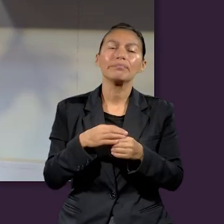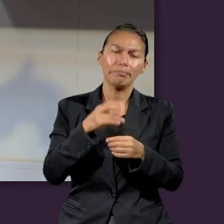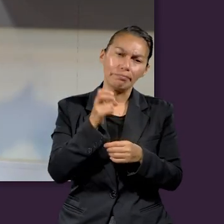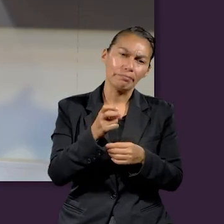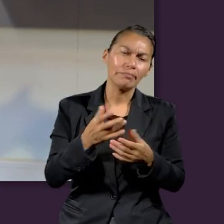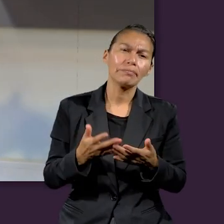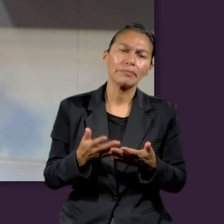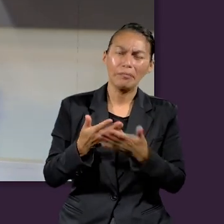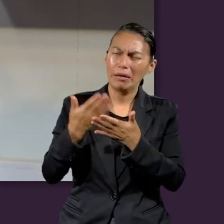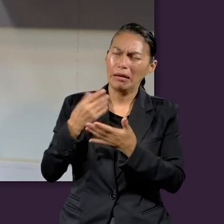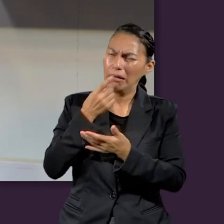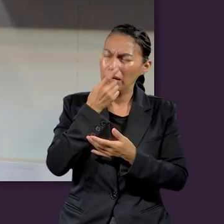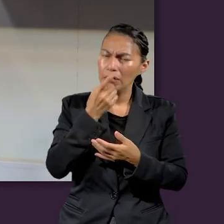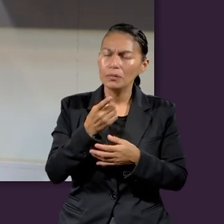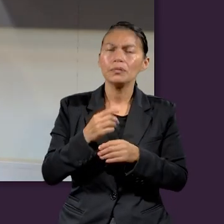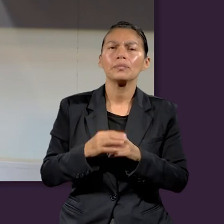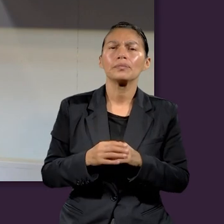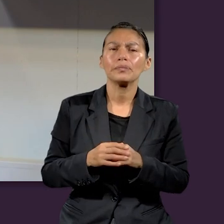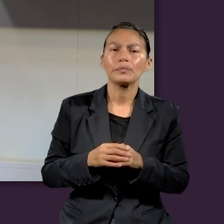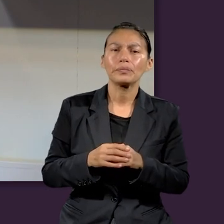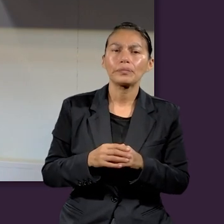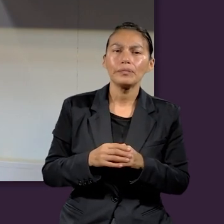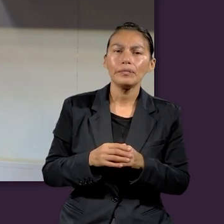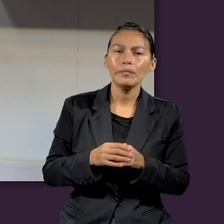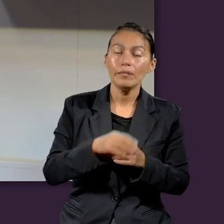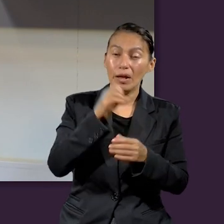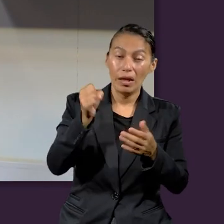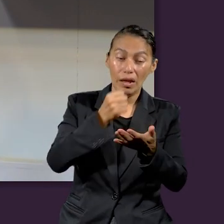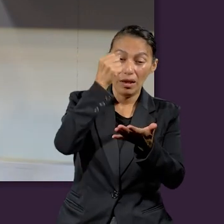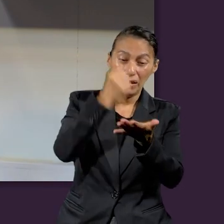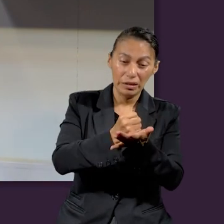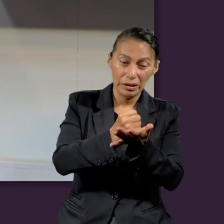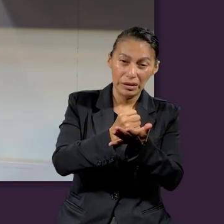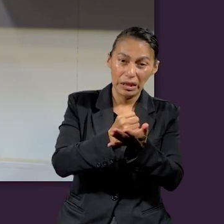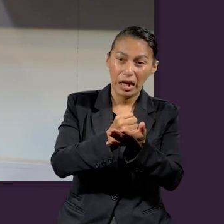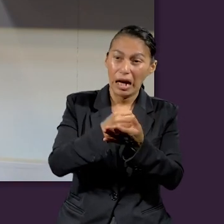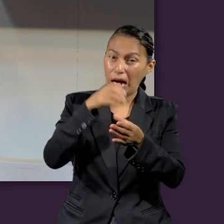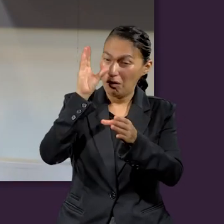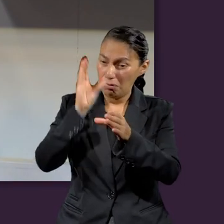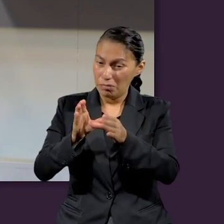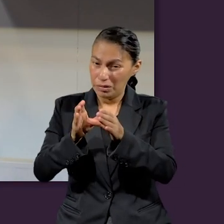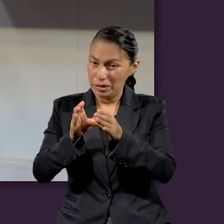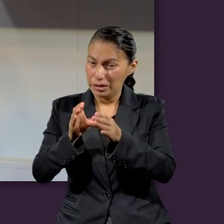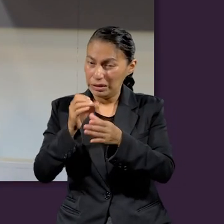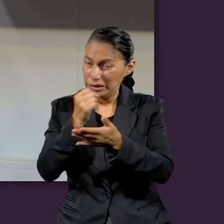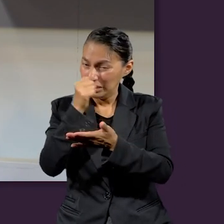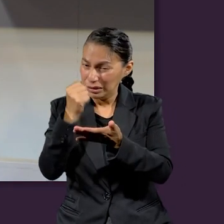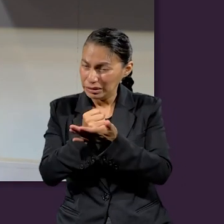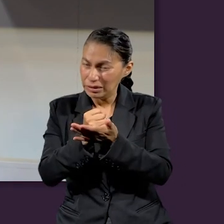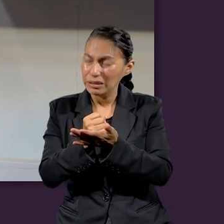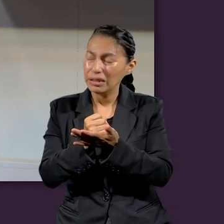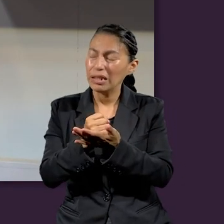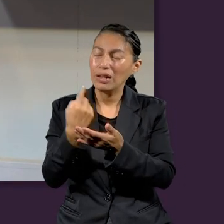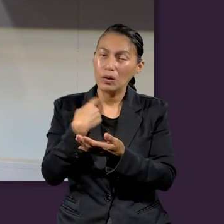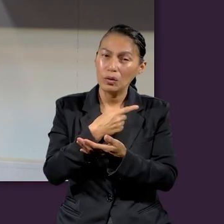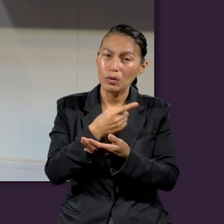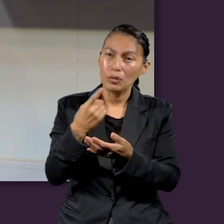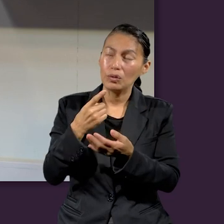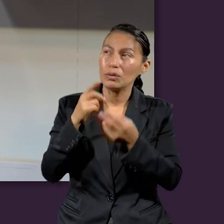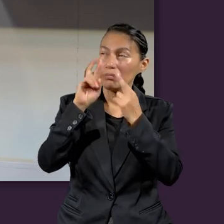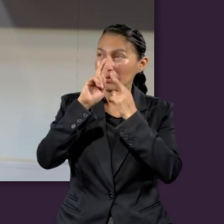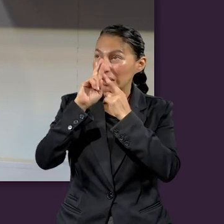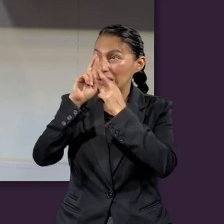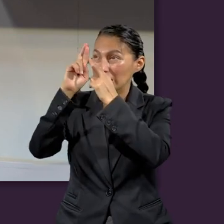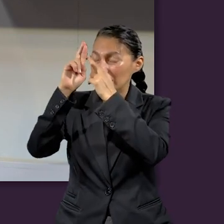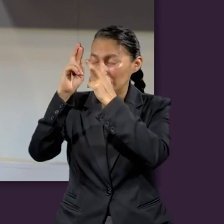juicio investigador, el dictar sentencia y la ejecución de la sentencia, pues deberíamos estar en una